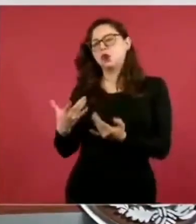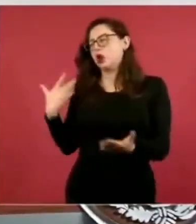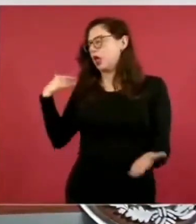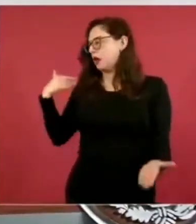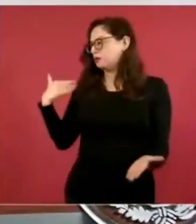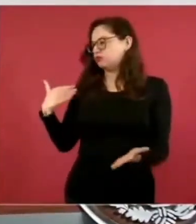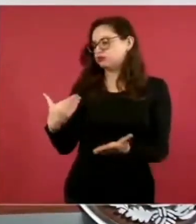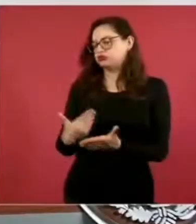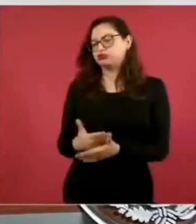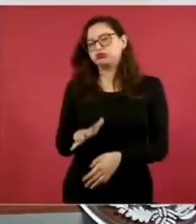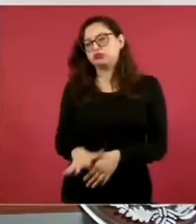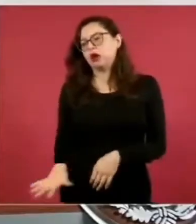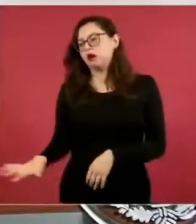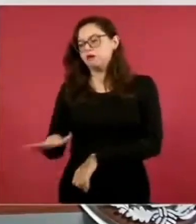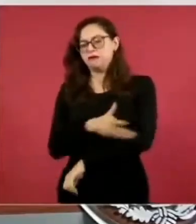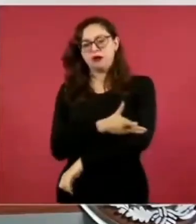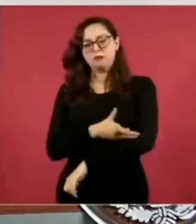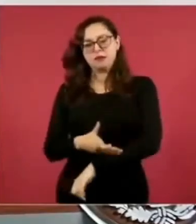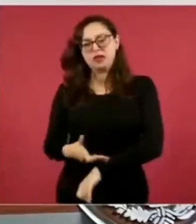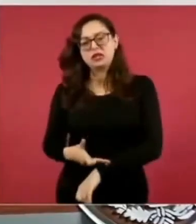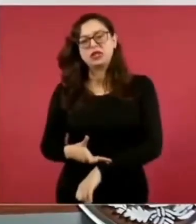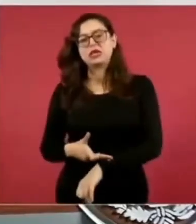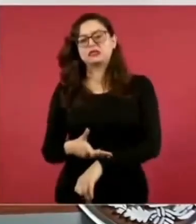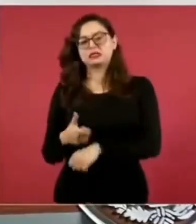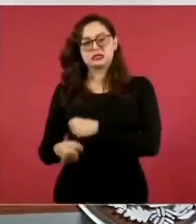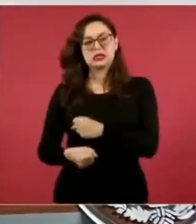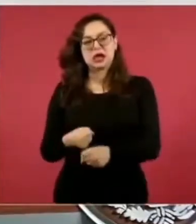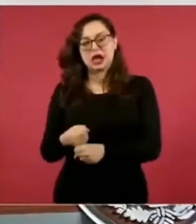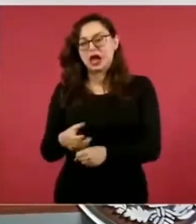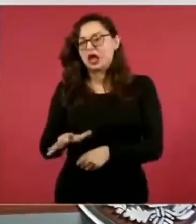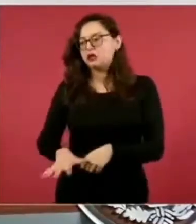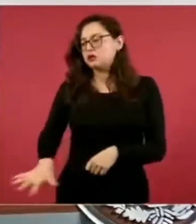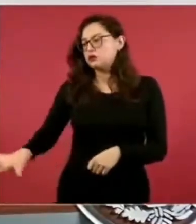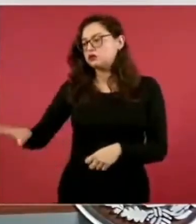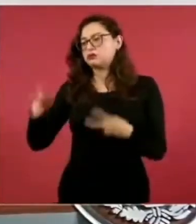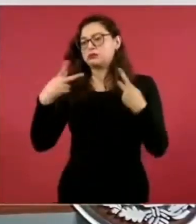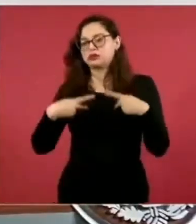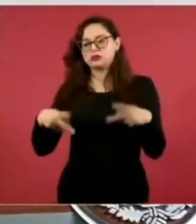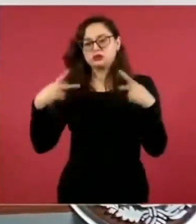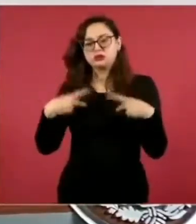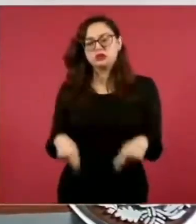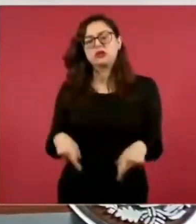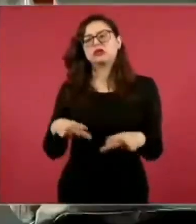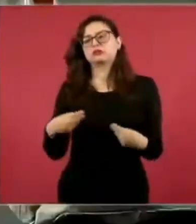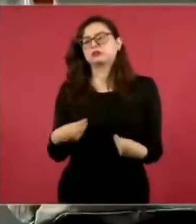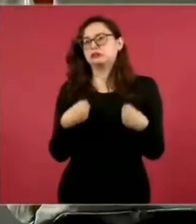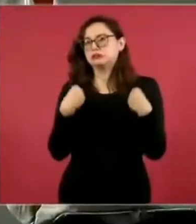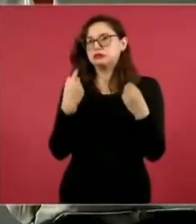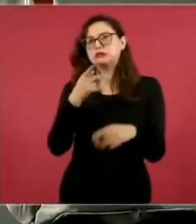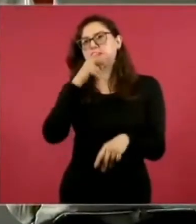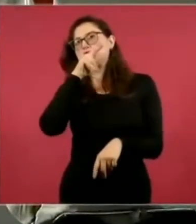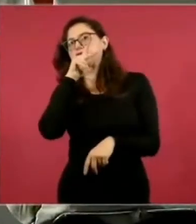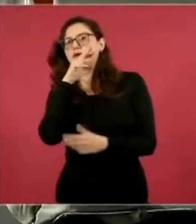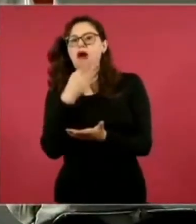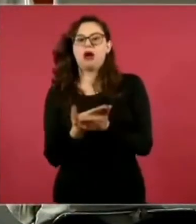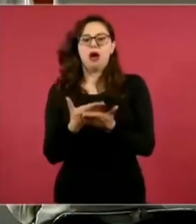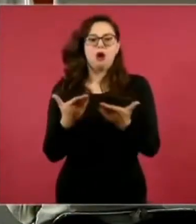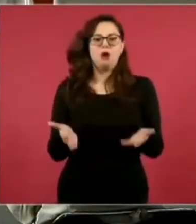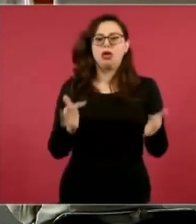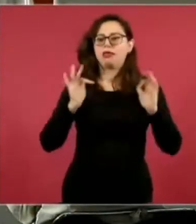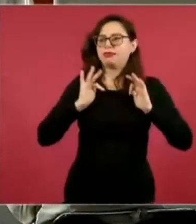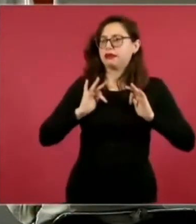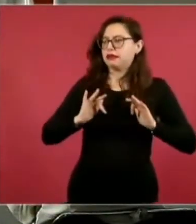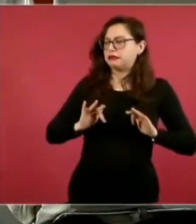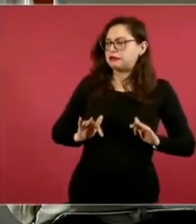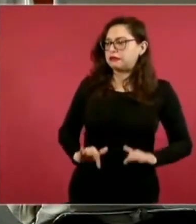a miles y miles de familias de miles y miles de playenses. Le agradezco, señor presidente, infinitamente